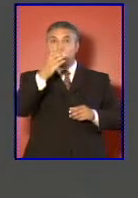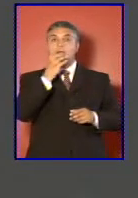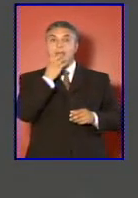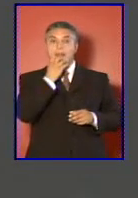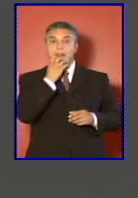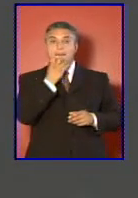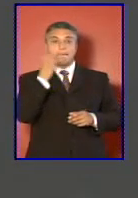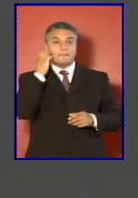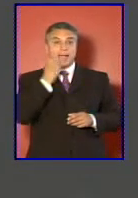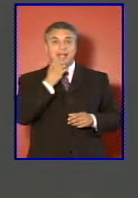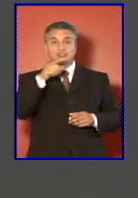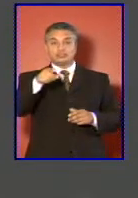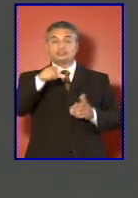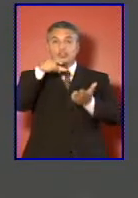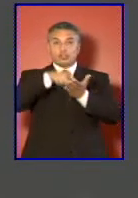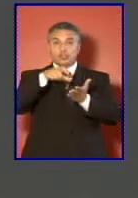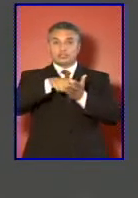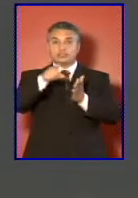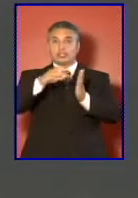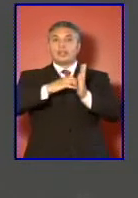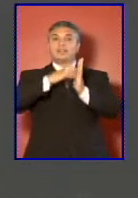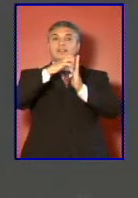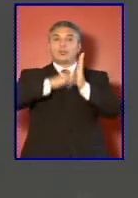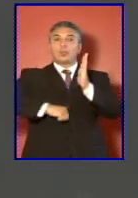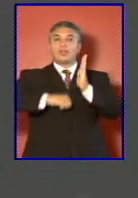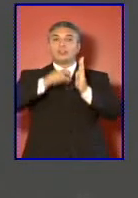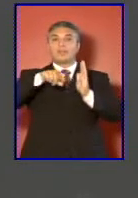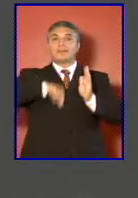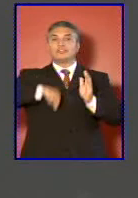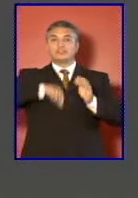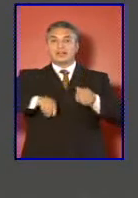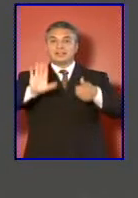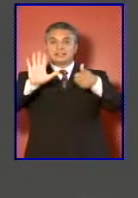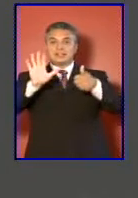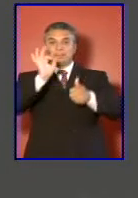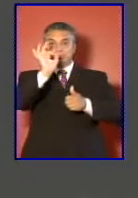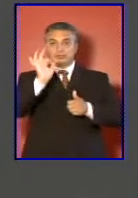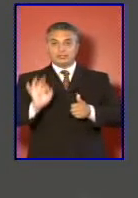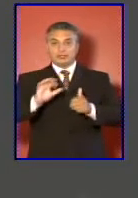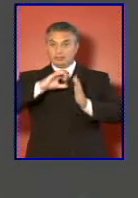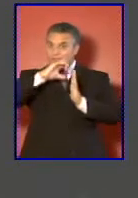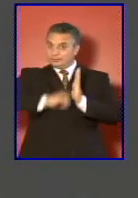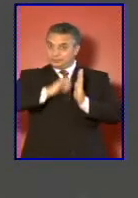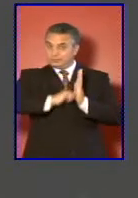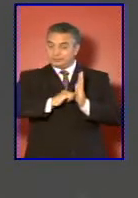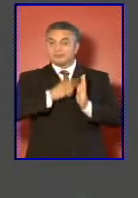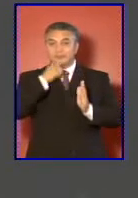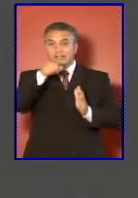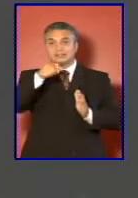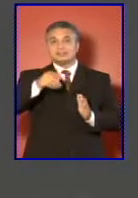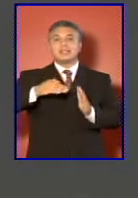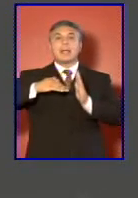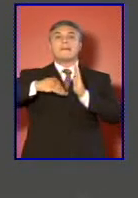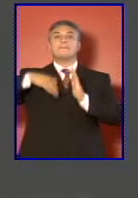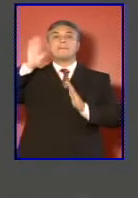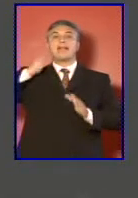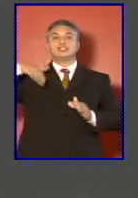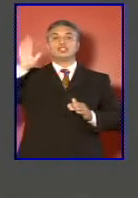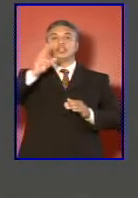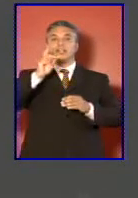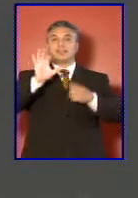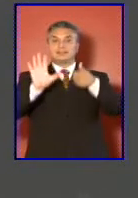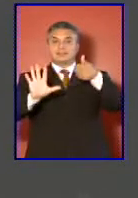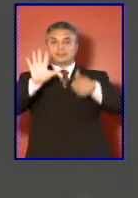Congreso el descuento previsional del 6% a aquellos mayores de